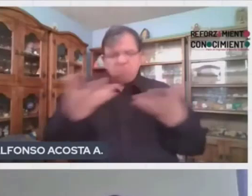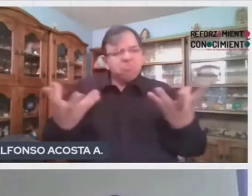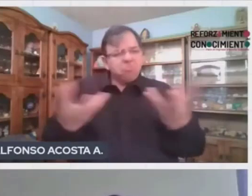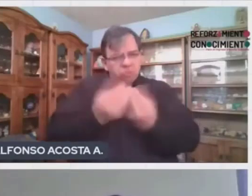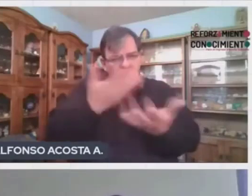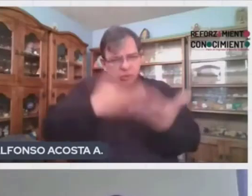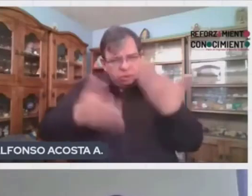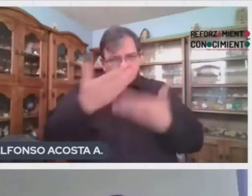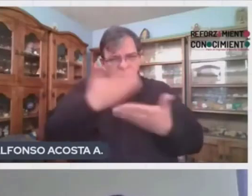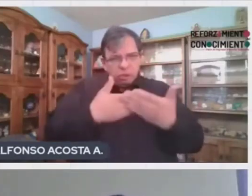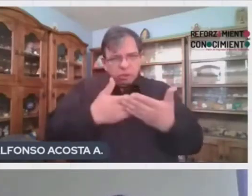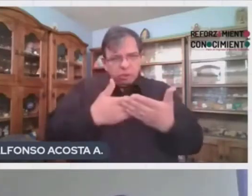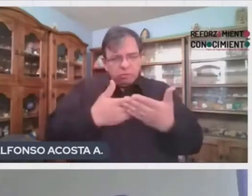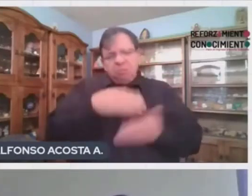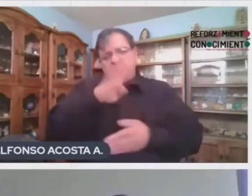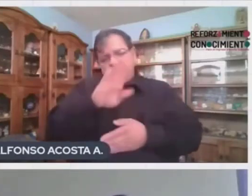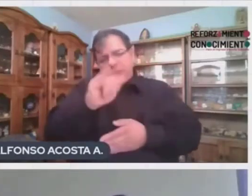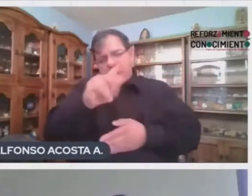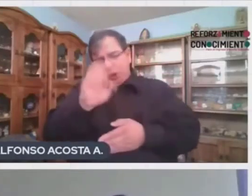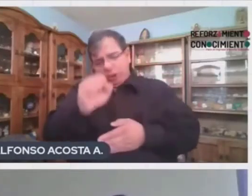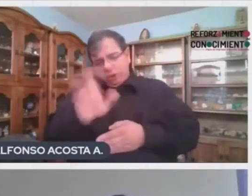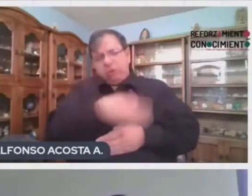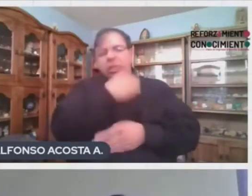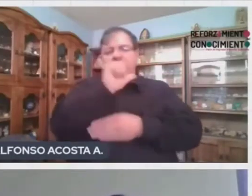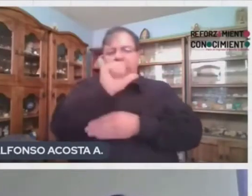Llamados componentes bióticos y...